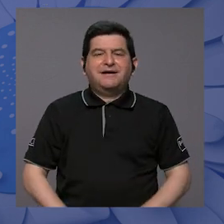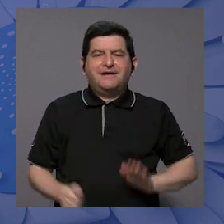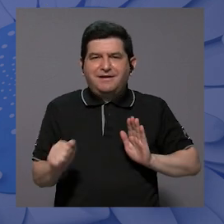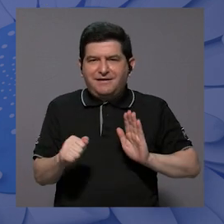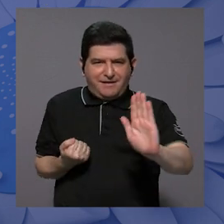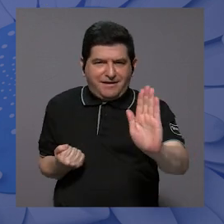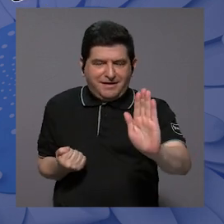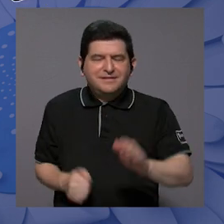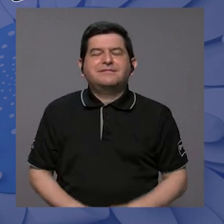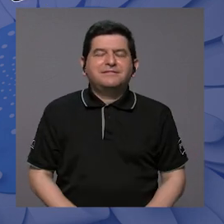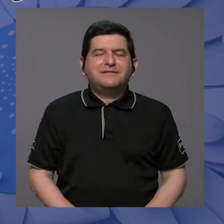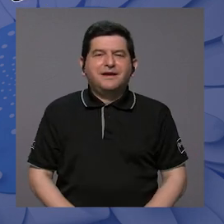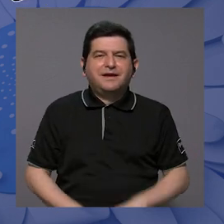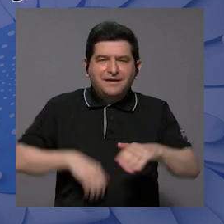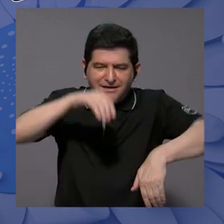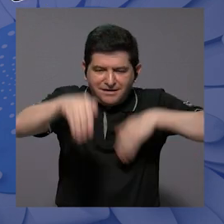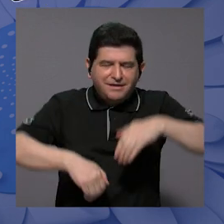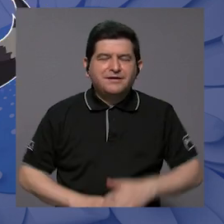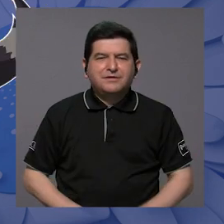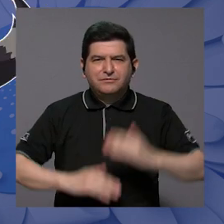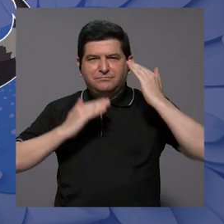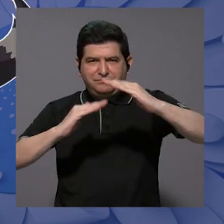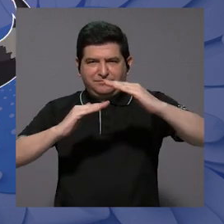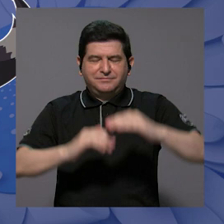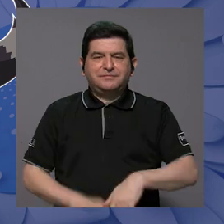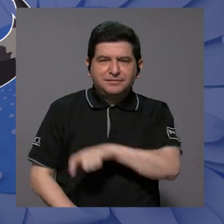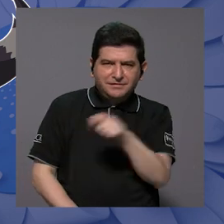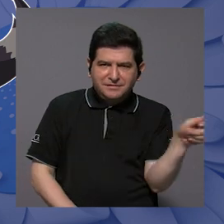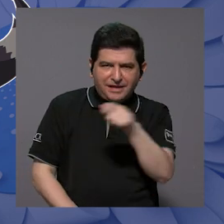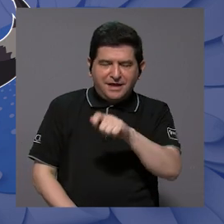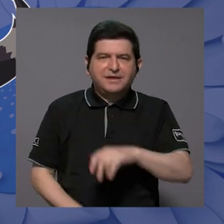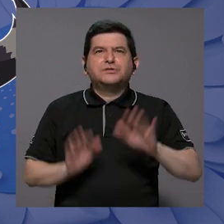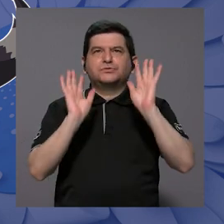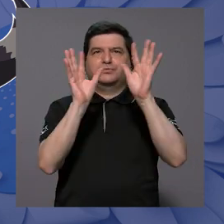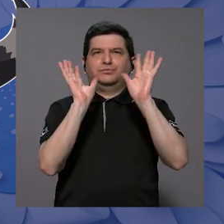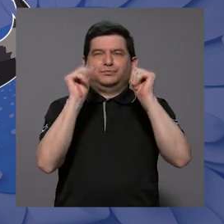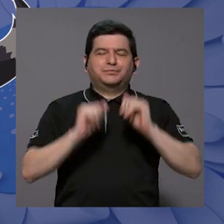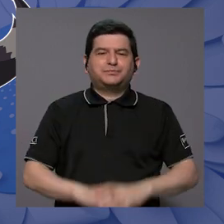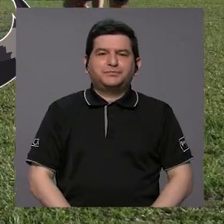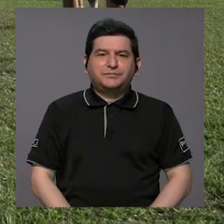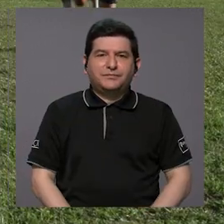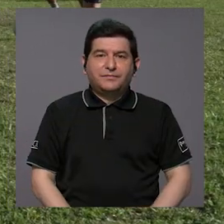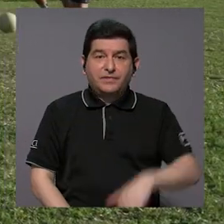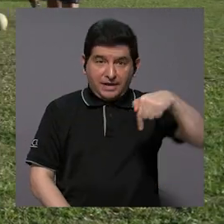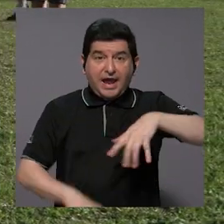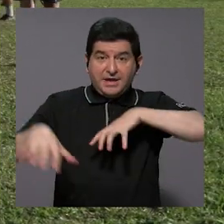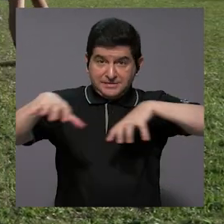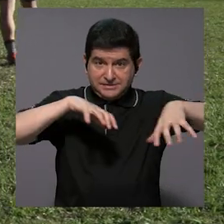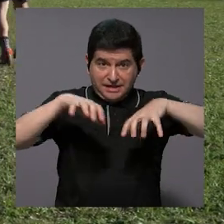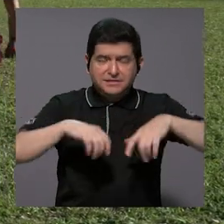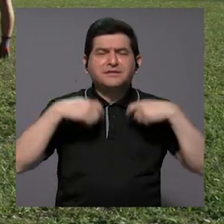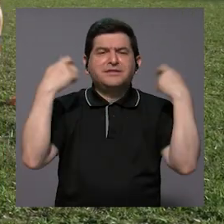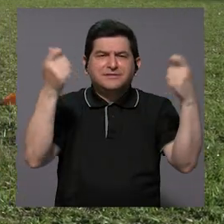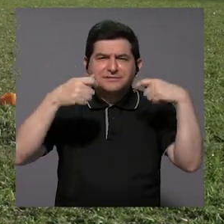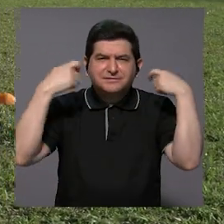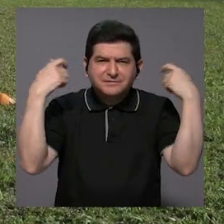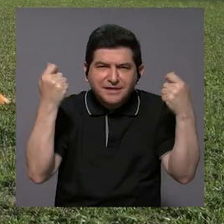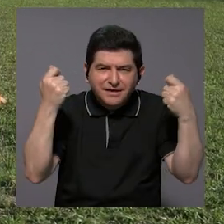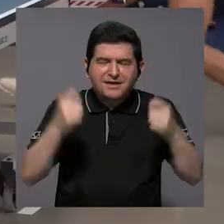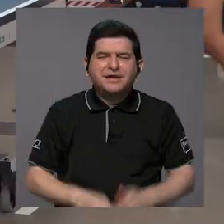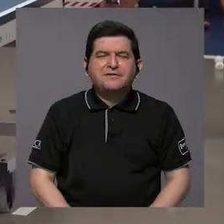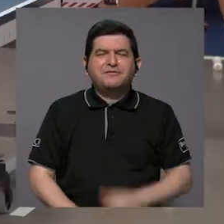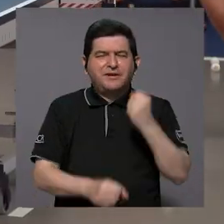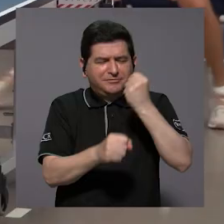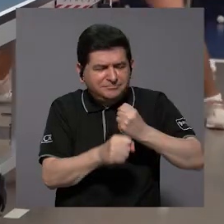karate, natación, taekwondo, tenis de mesa y voleibol. Este evento es una celebración